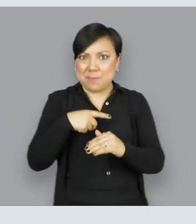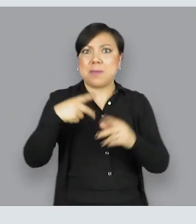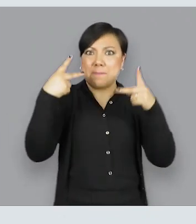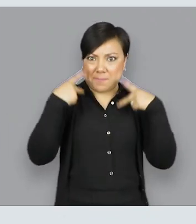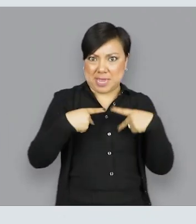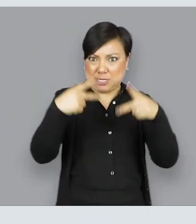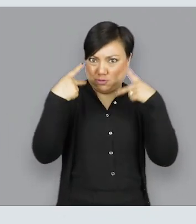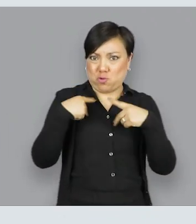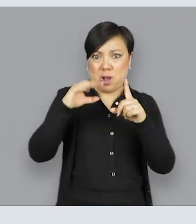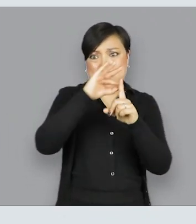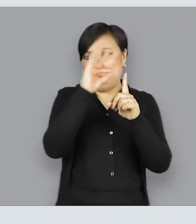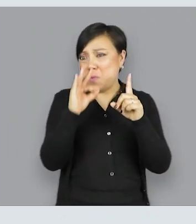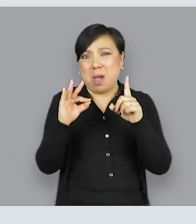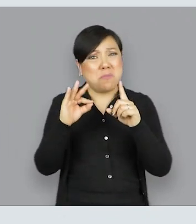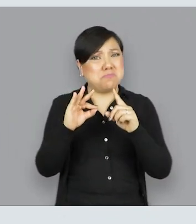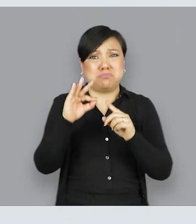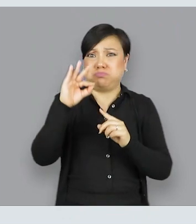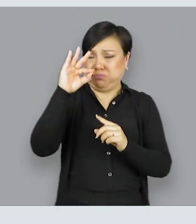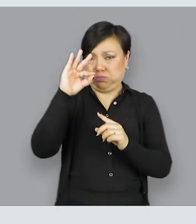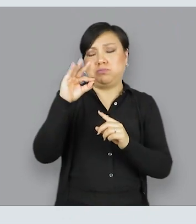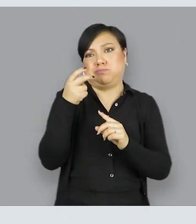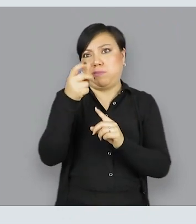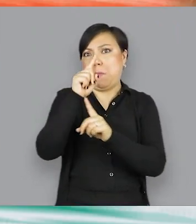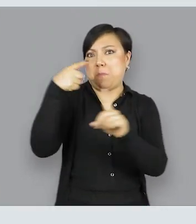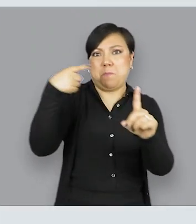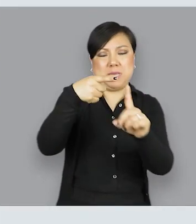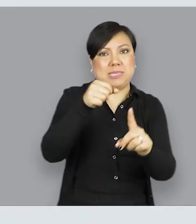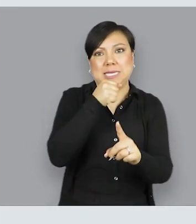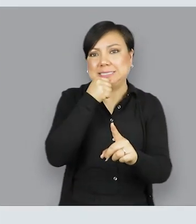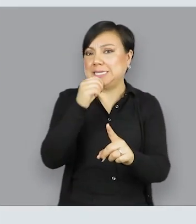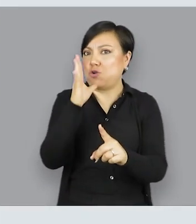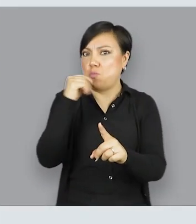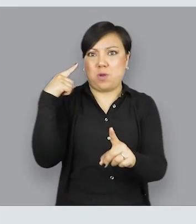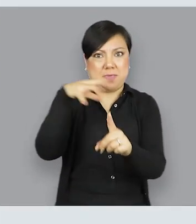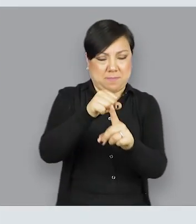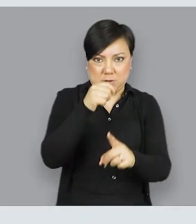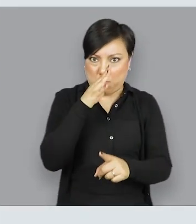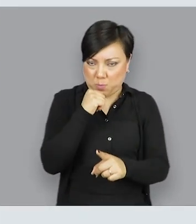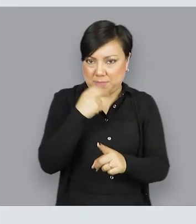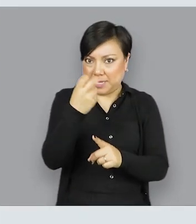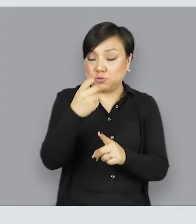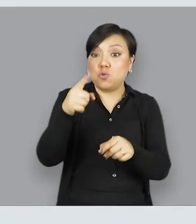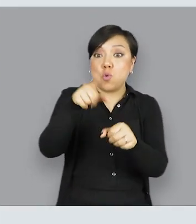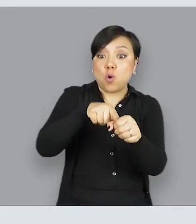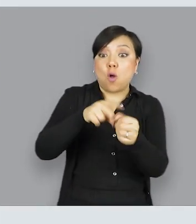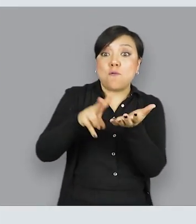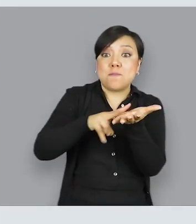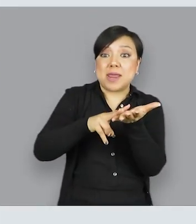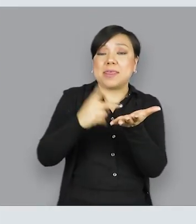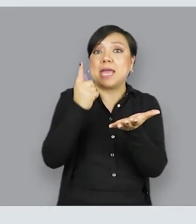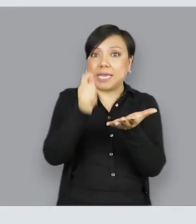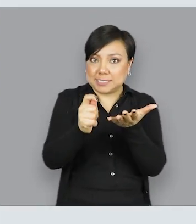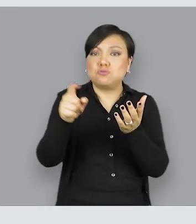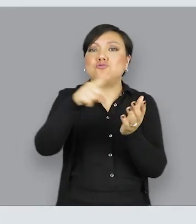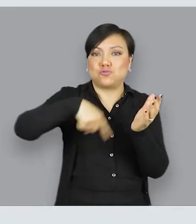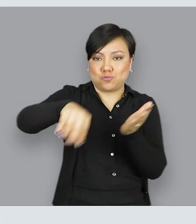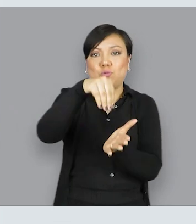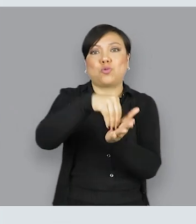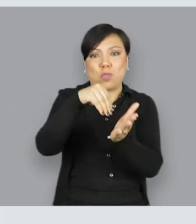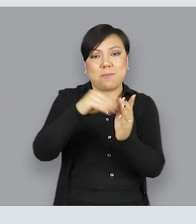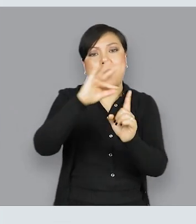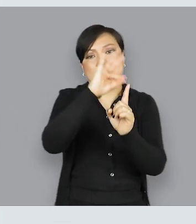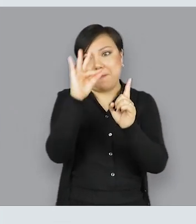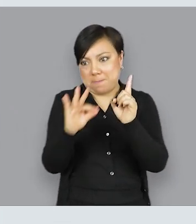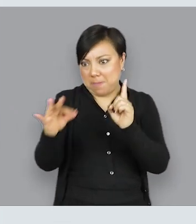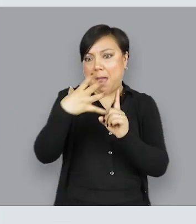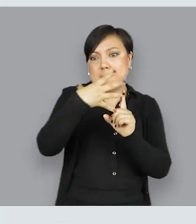superior debido a que las tendencias se alejaron demasiado de la meta. Mientras la meta esté en color verde, significa que seguimos ajustándola a